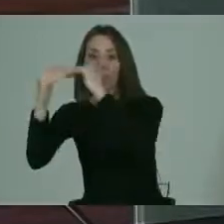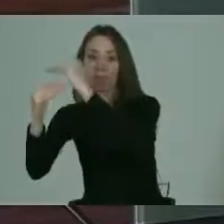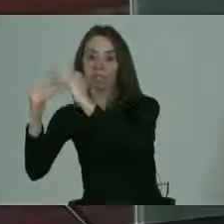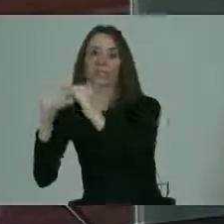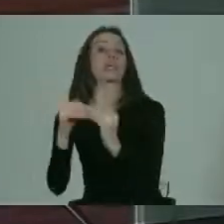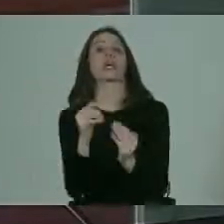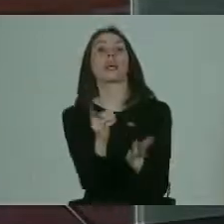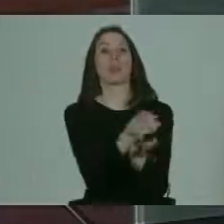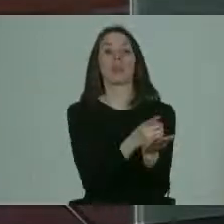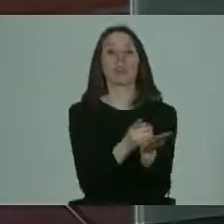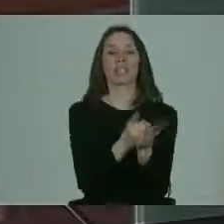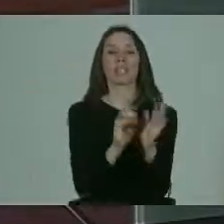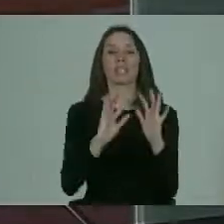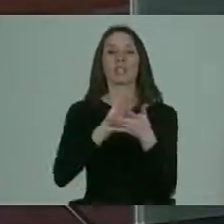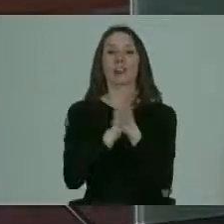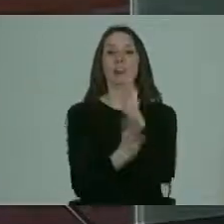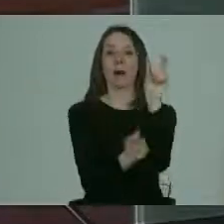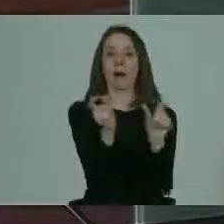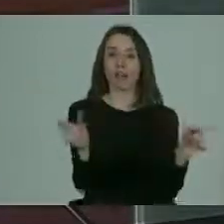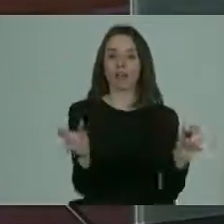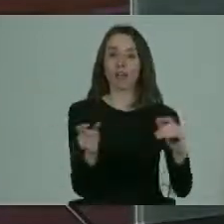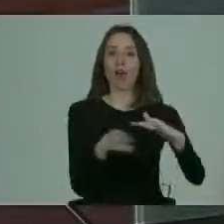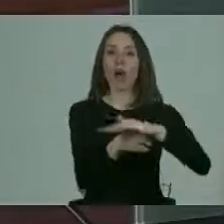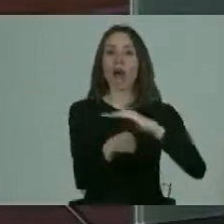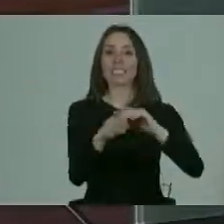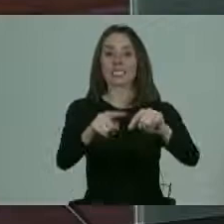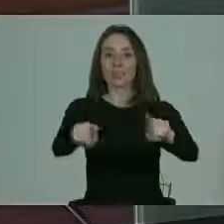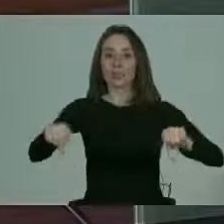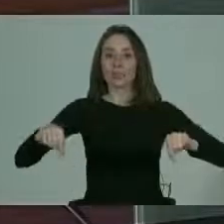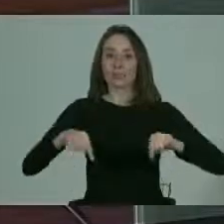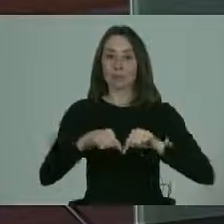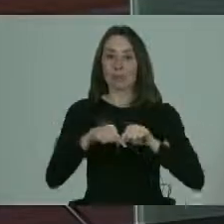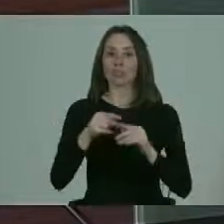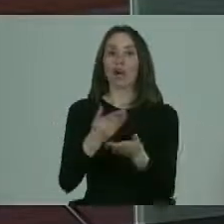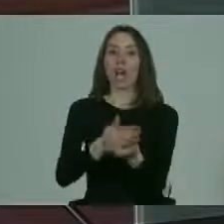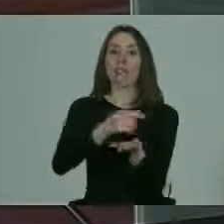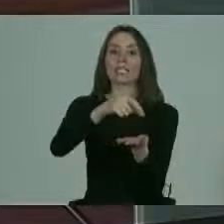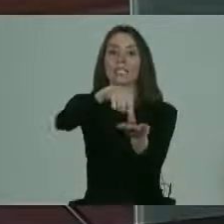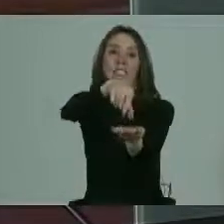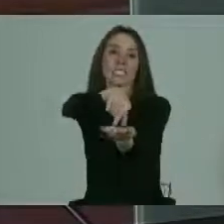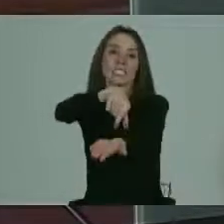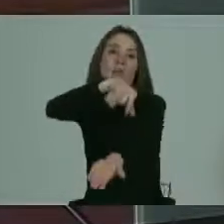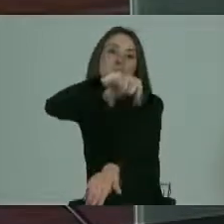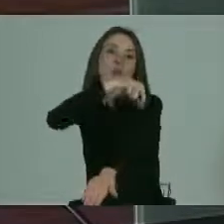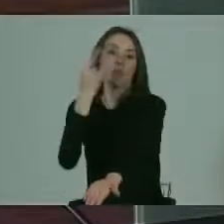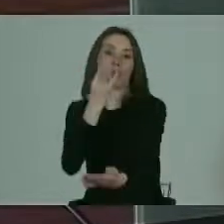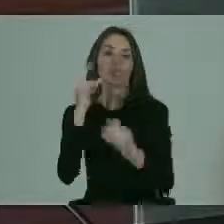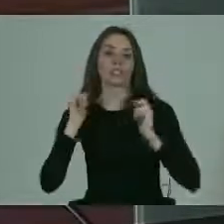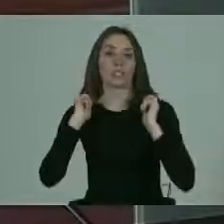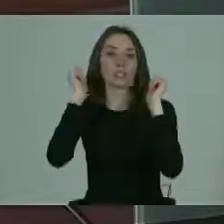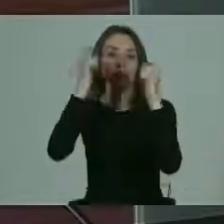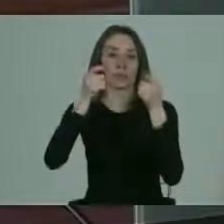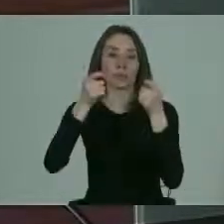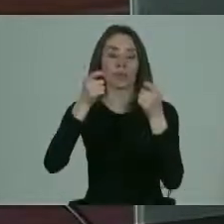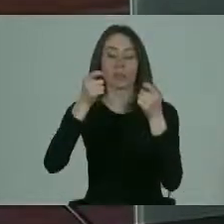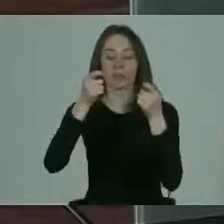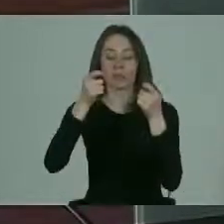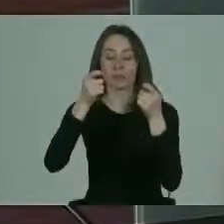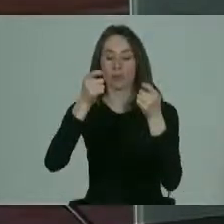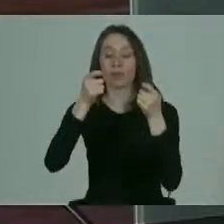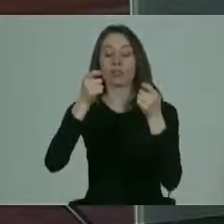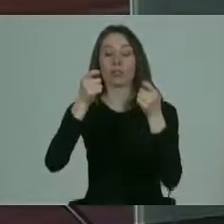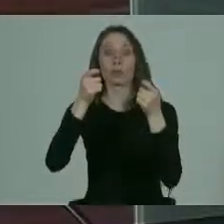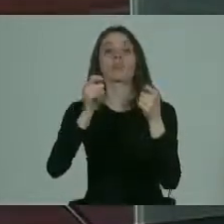refiere a diseño universal y accesibilidad física nosotros tenemos sedes por todo el país por lo cual hay que hacer muchísimos